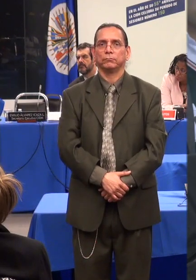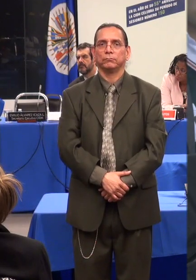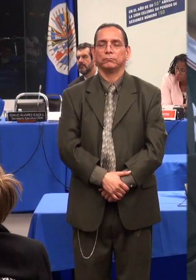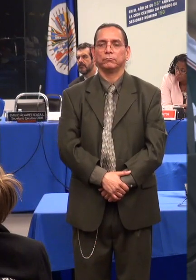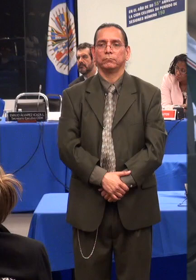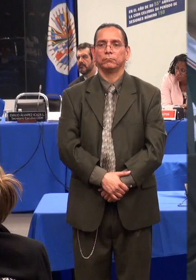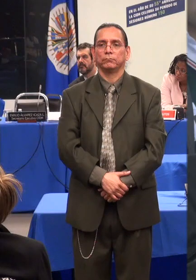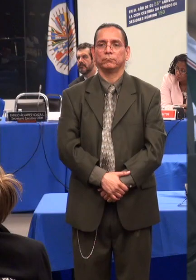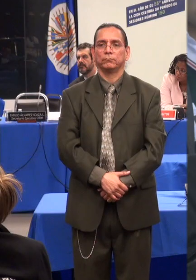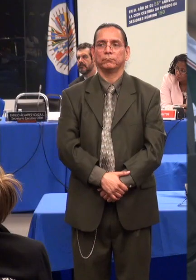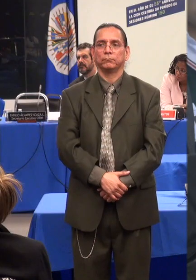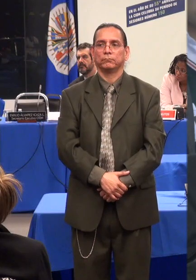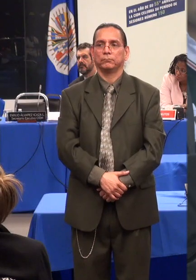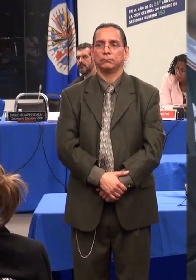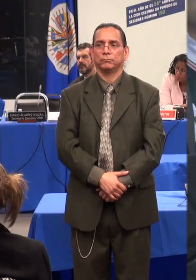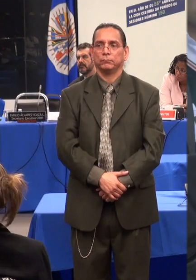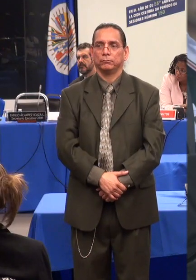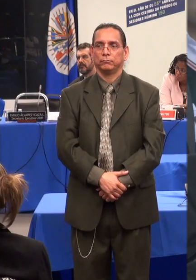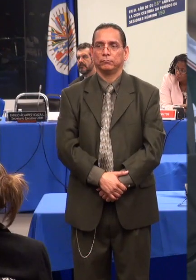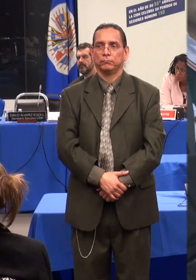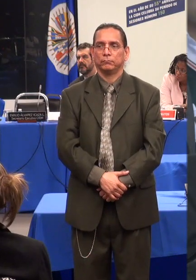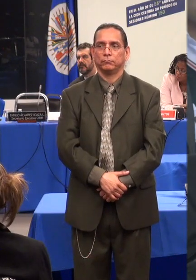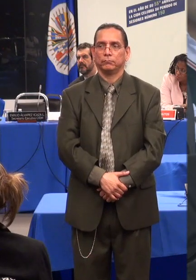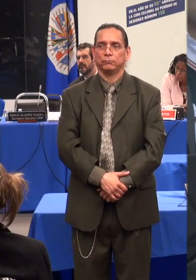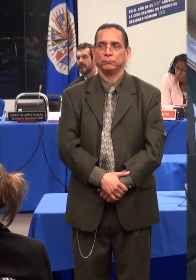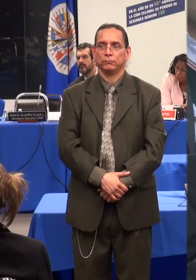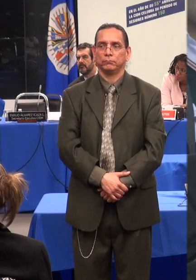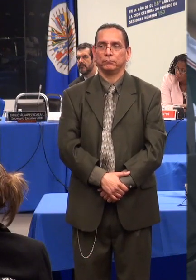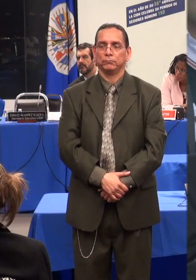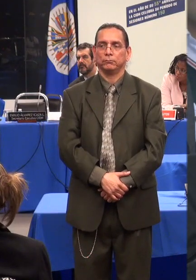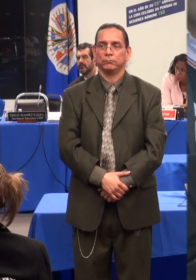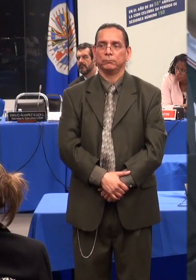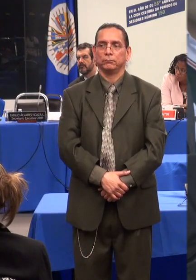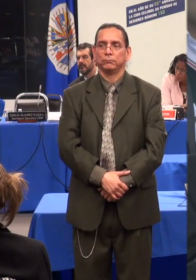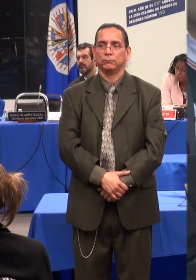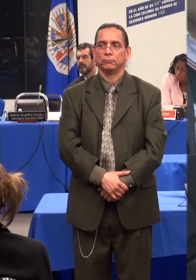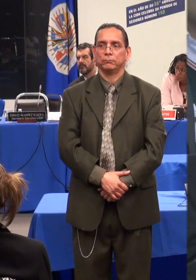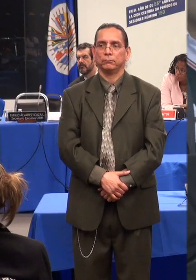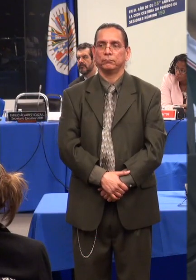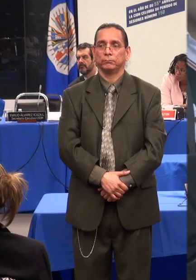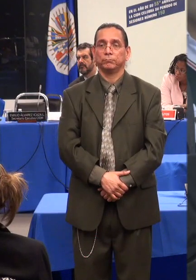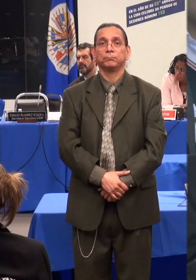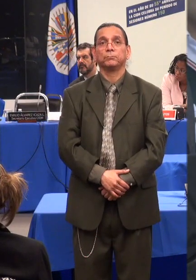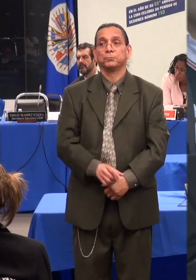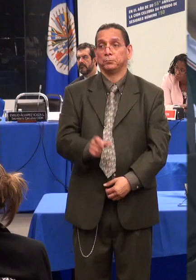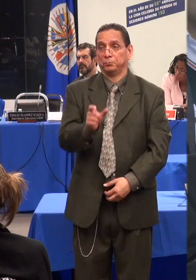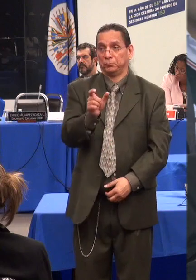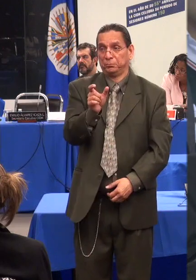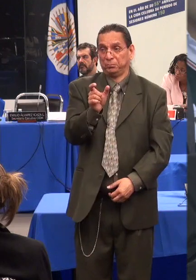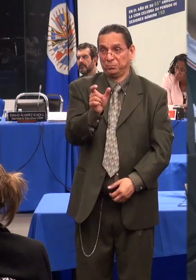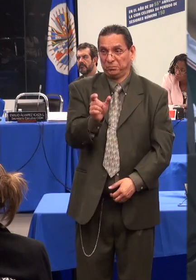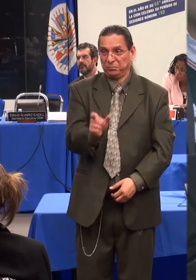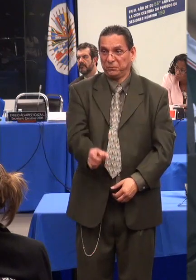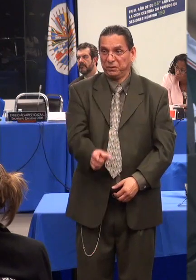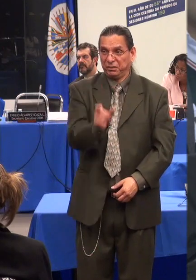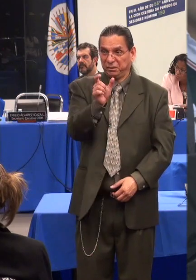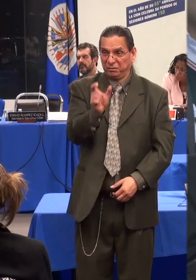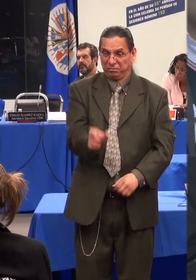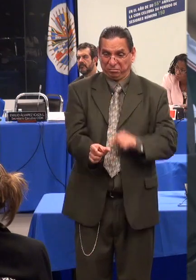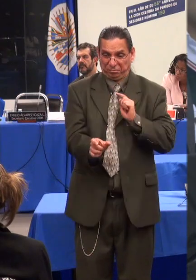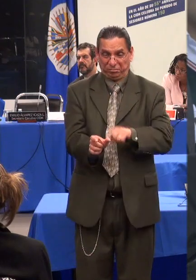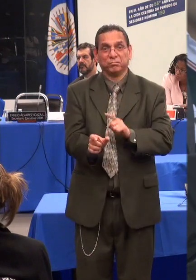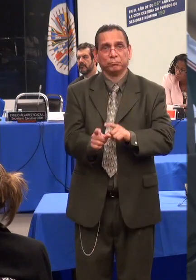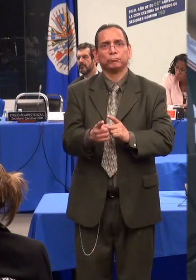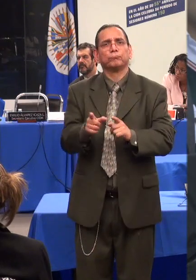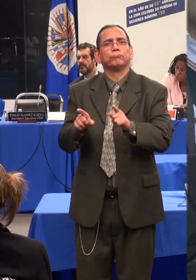tener un tutor y es ese tutor el que va a tomar las decisiones sin siquiera preguntarle al joven. Pienso que